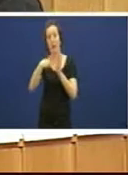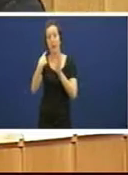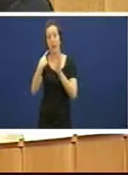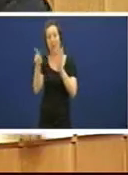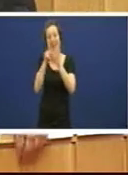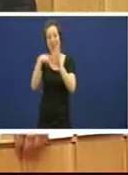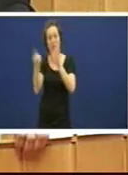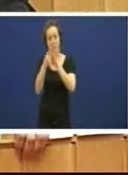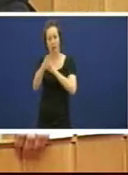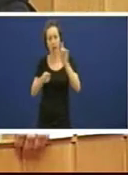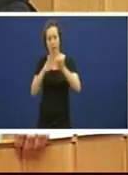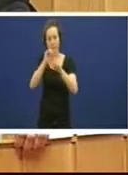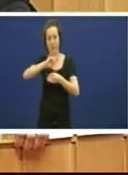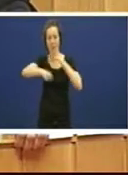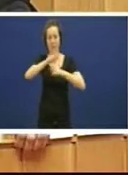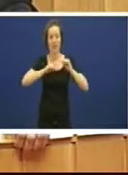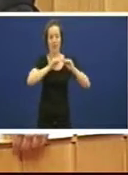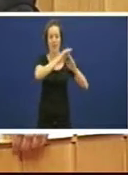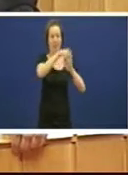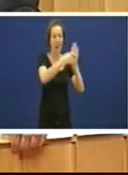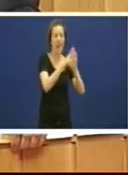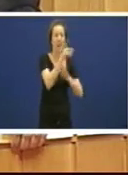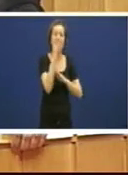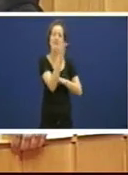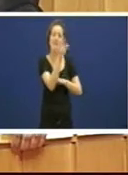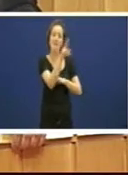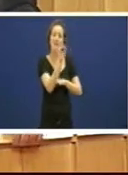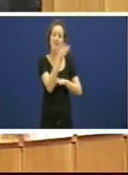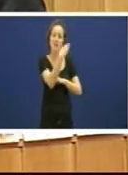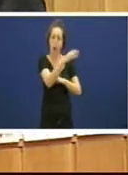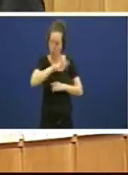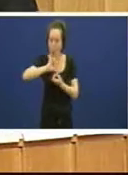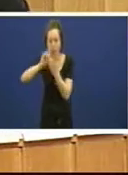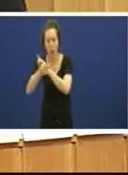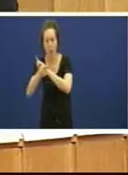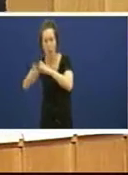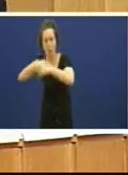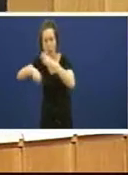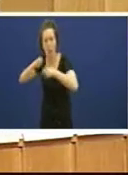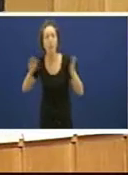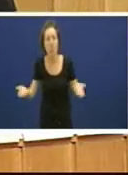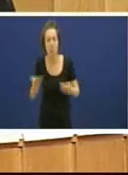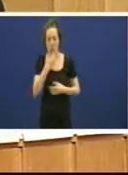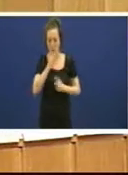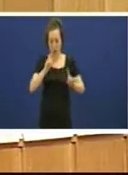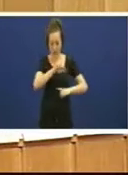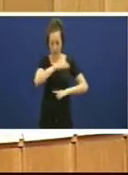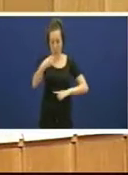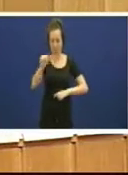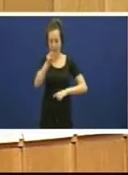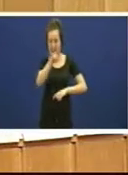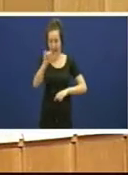é tan difícil o señor Barreiro ali desde a Portavecía no Senado non terá algo de non?